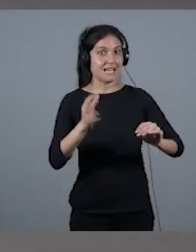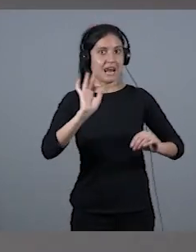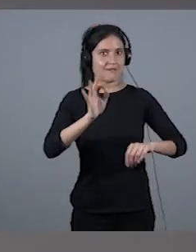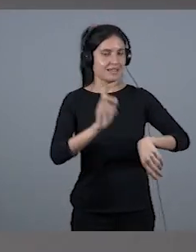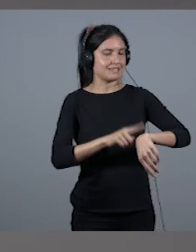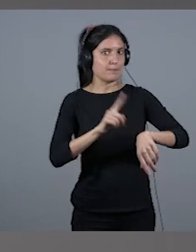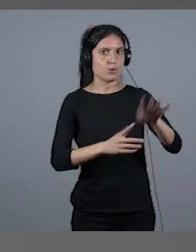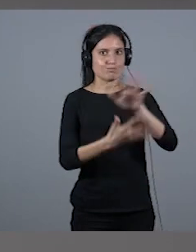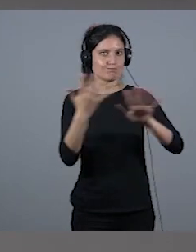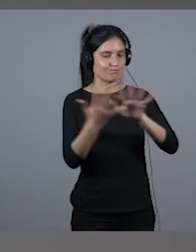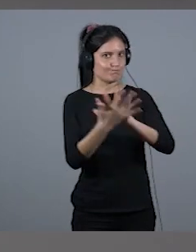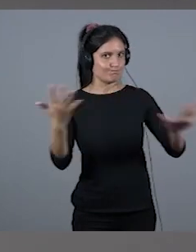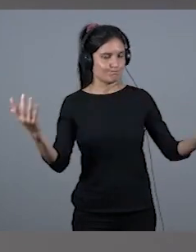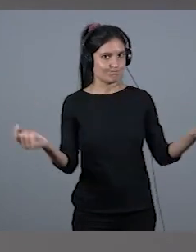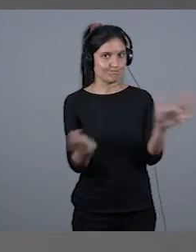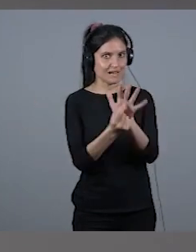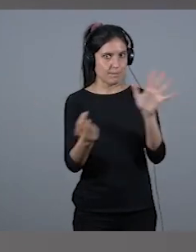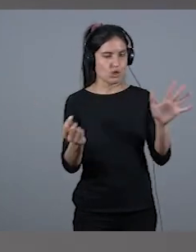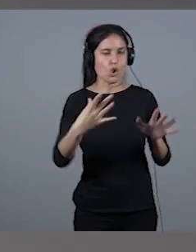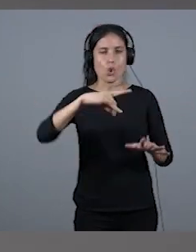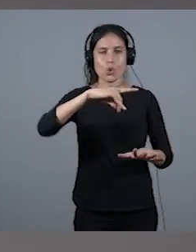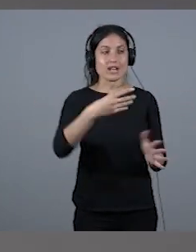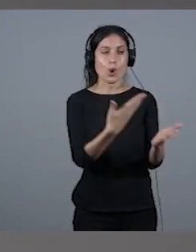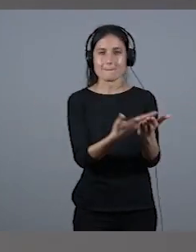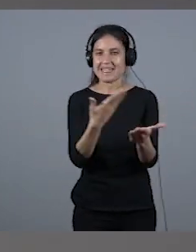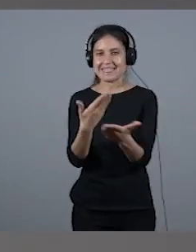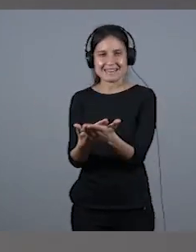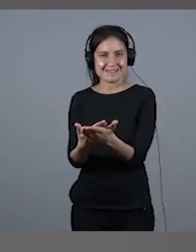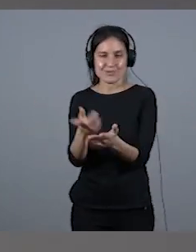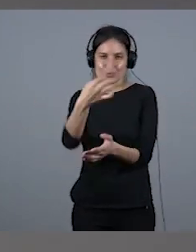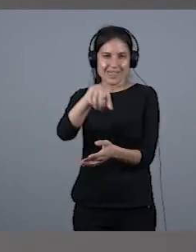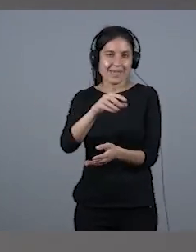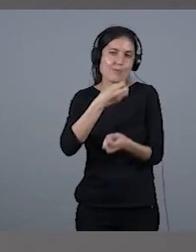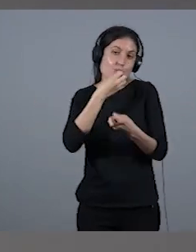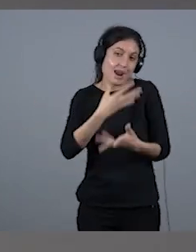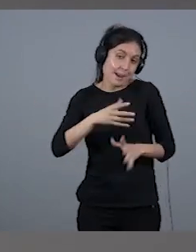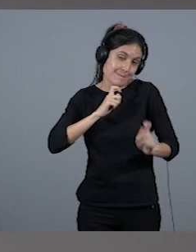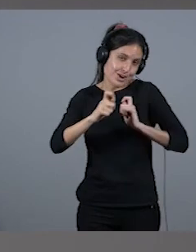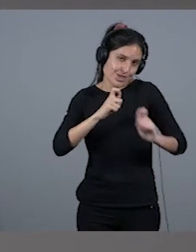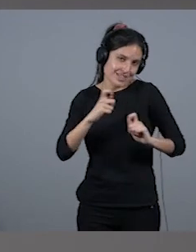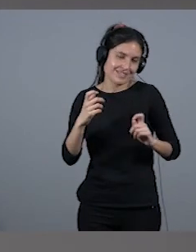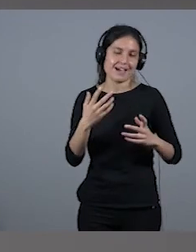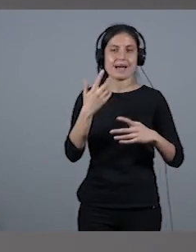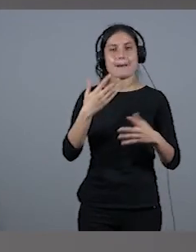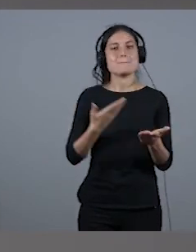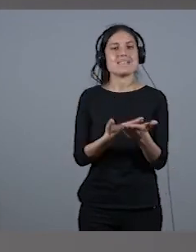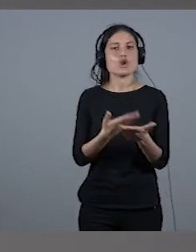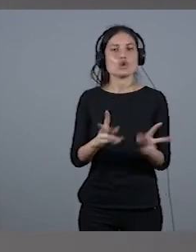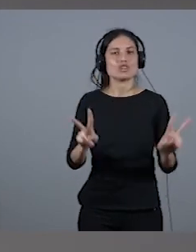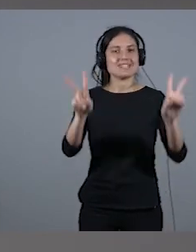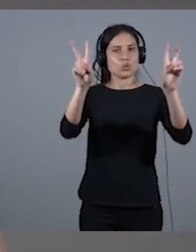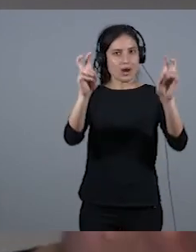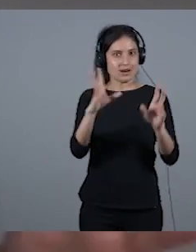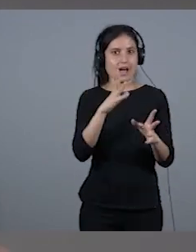que para terminar yo quería pedirle, ya como buenas periodistas, un titular. un titular de qué queda por hacer, porque queda mucho